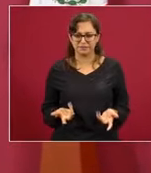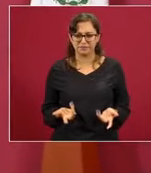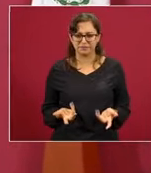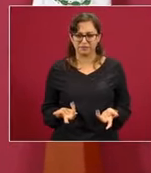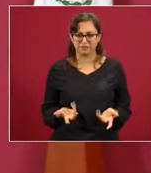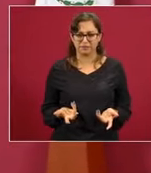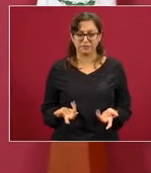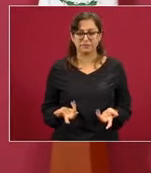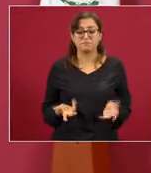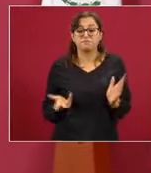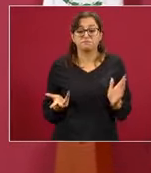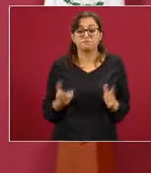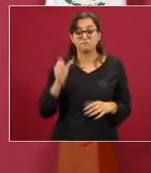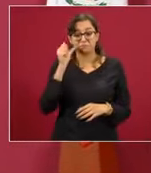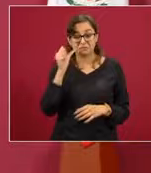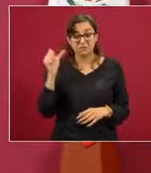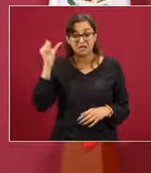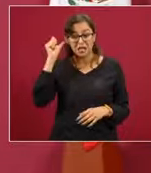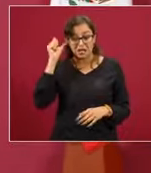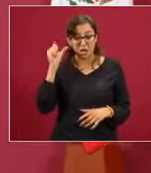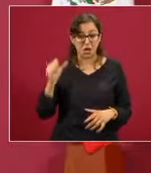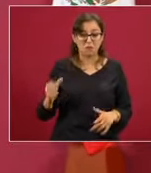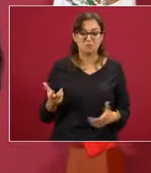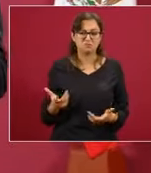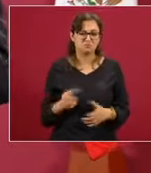lo de ayer, bombas, molotov,